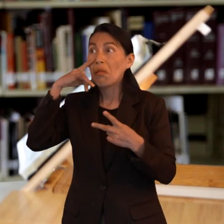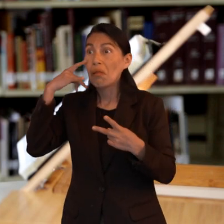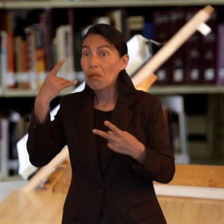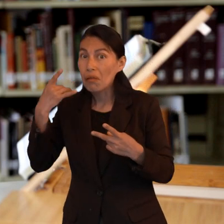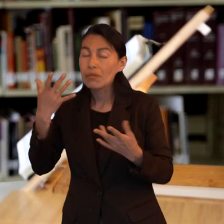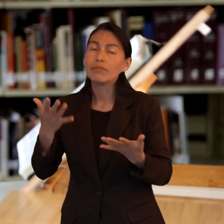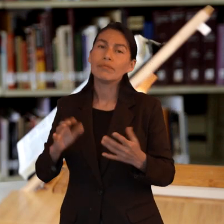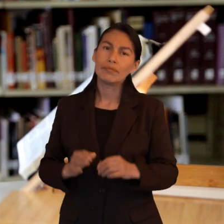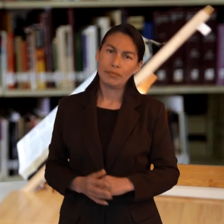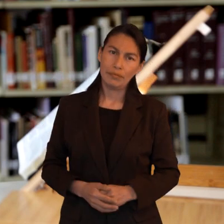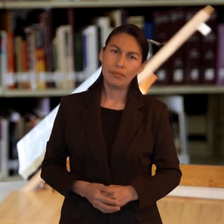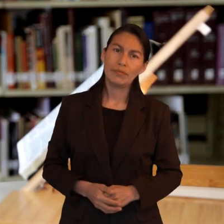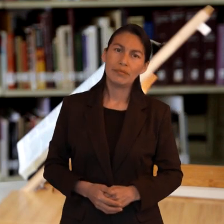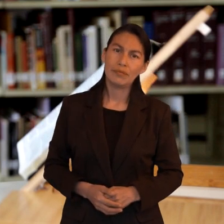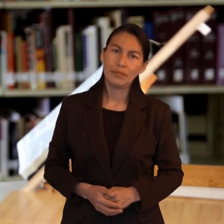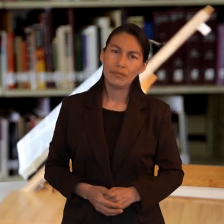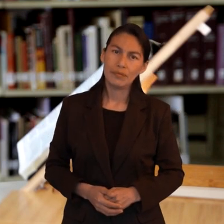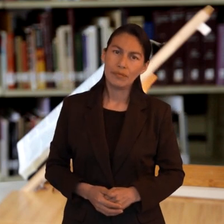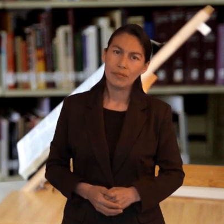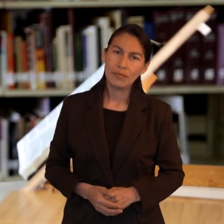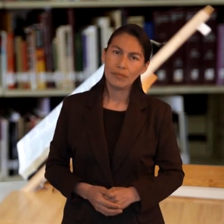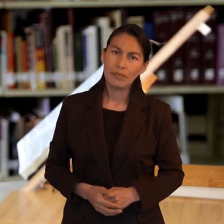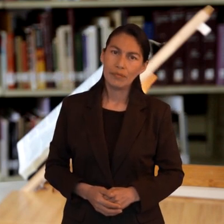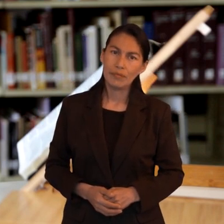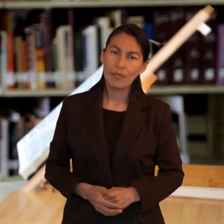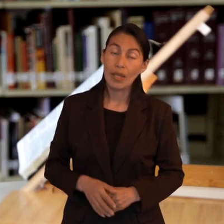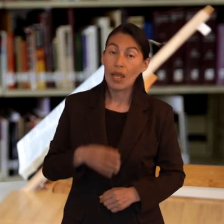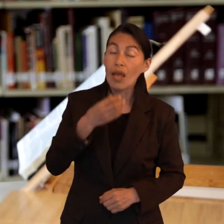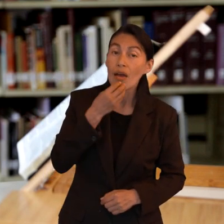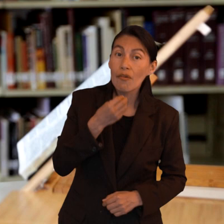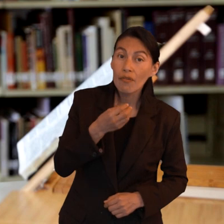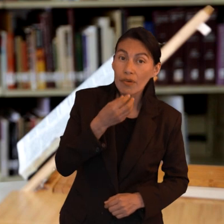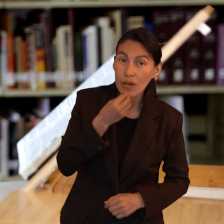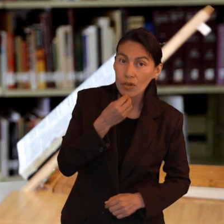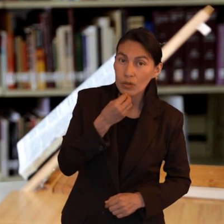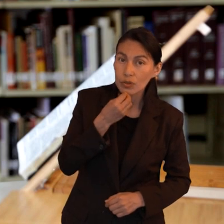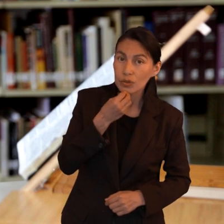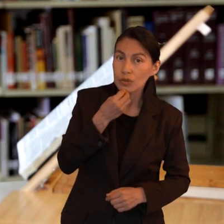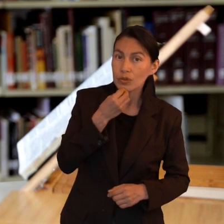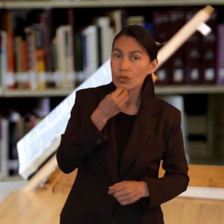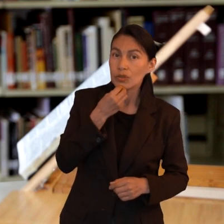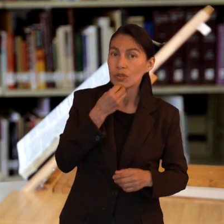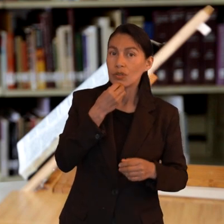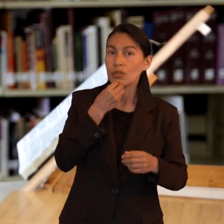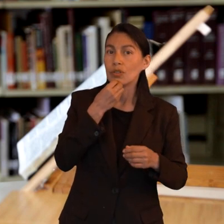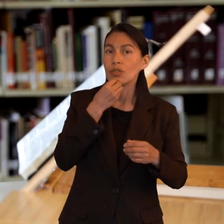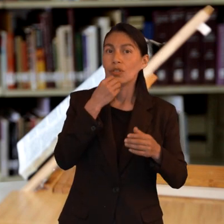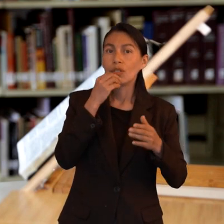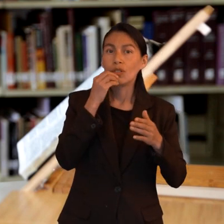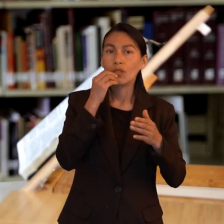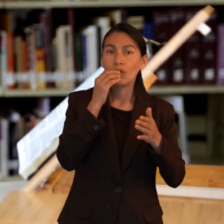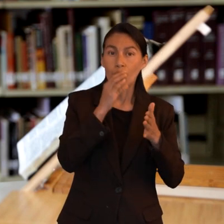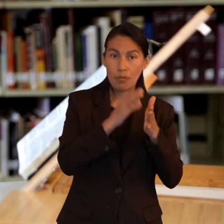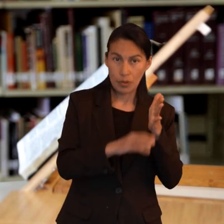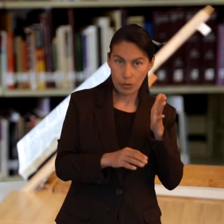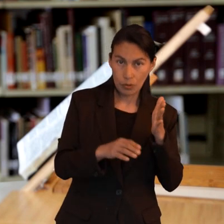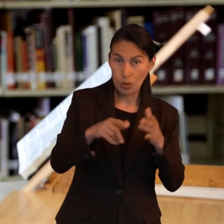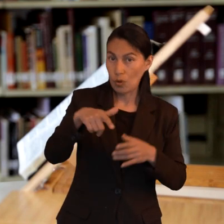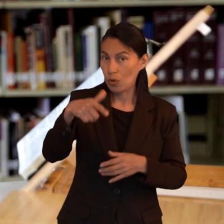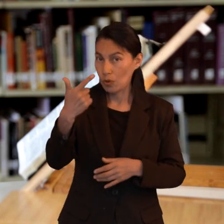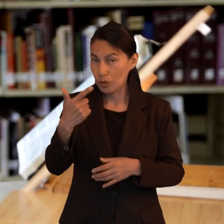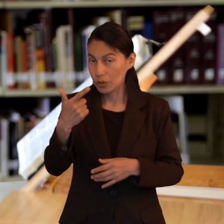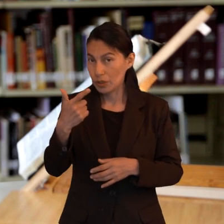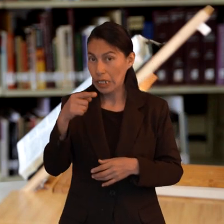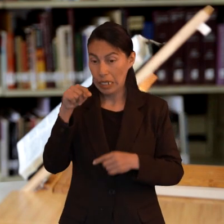así es que en Hebreos el capítulo número 12 dice que Jesús